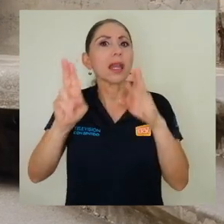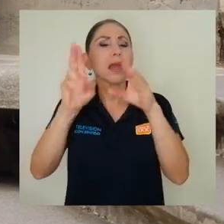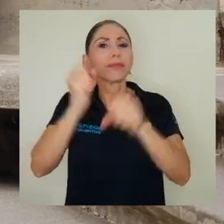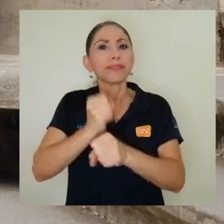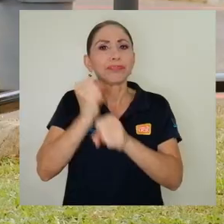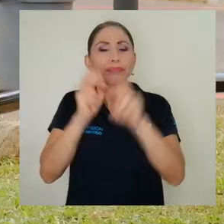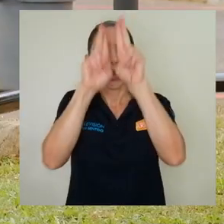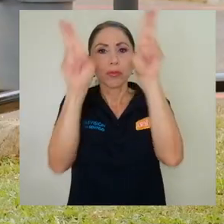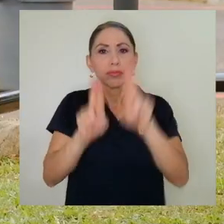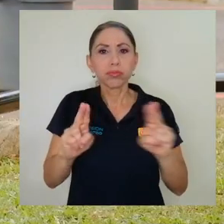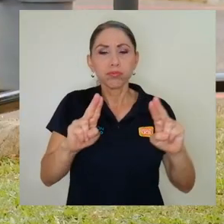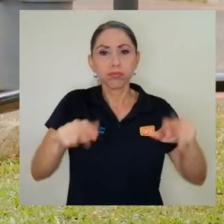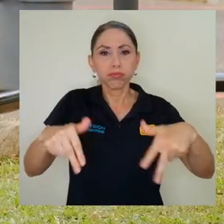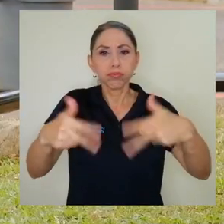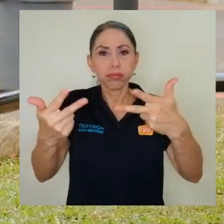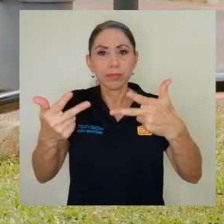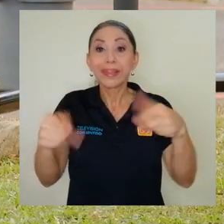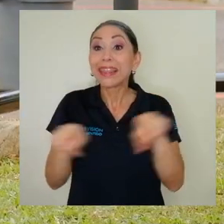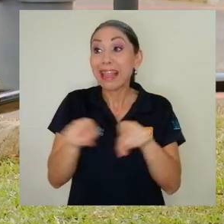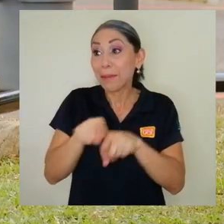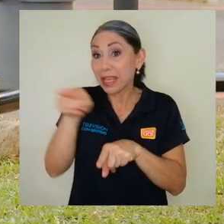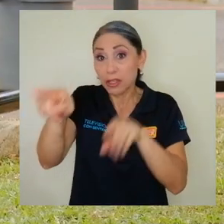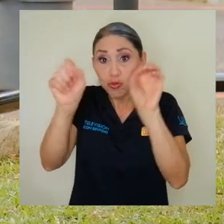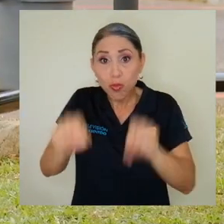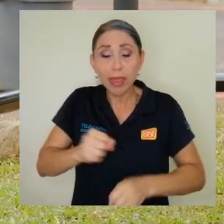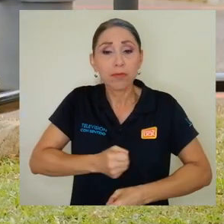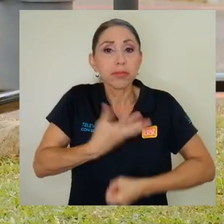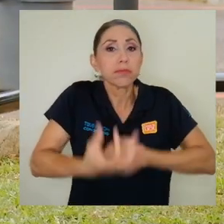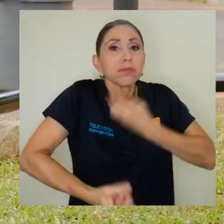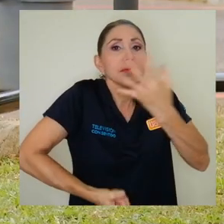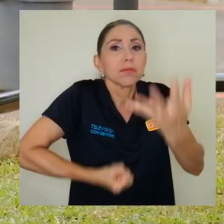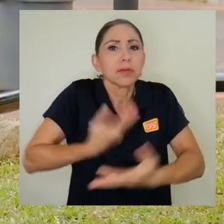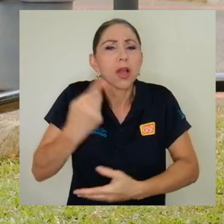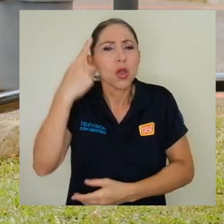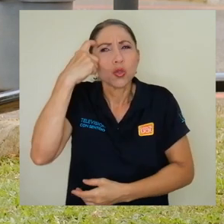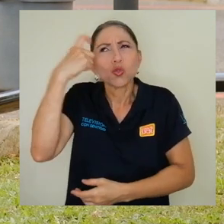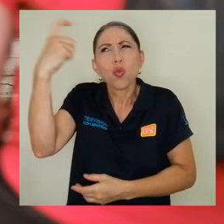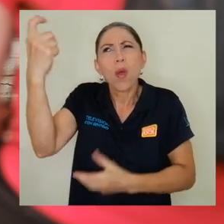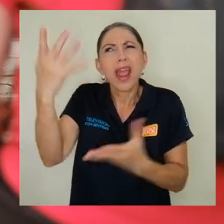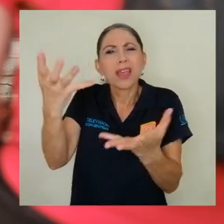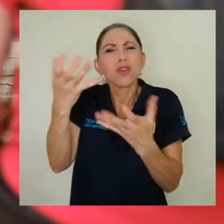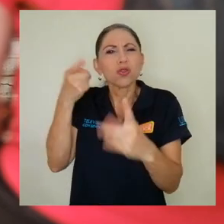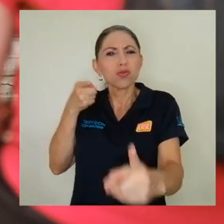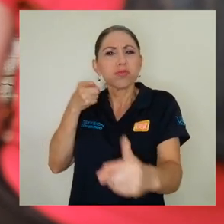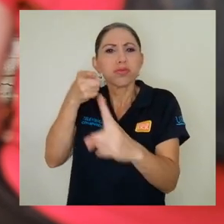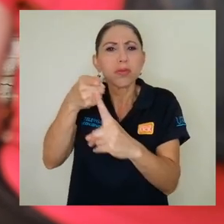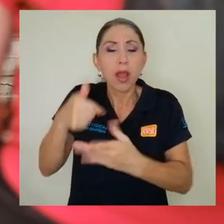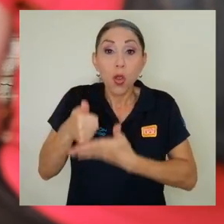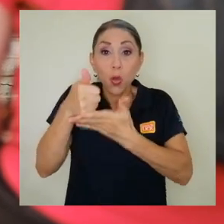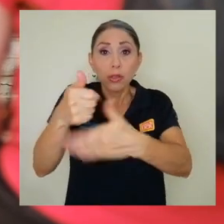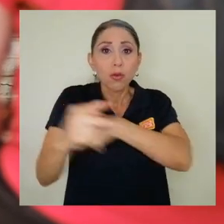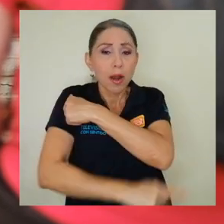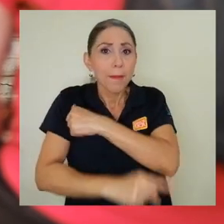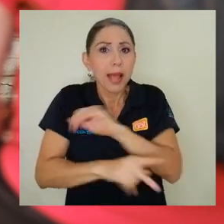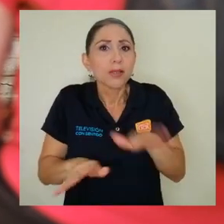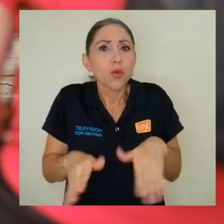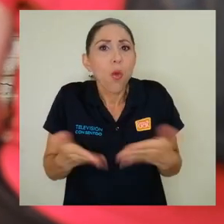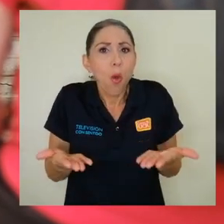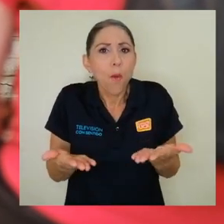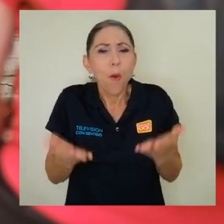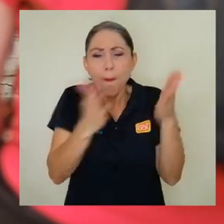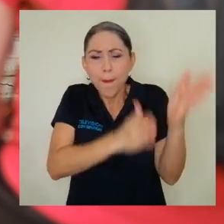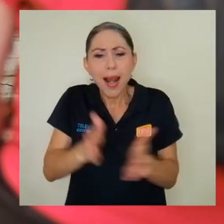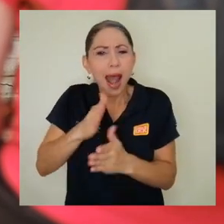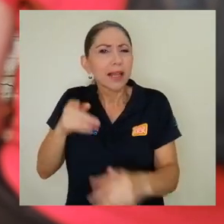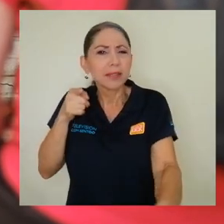virtualidad. De igual forma les da voz para que puedan expresarse respecto a sus sueños, cómo quieren contribuir al país y los planes que